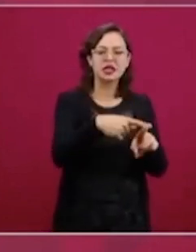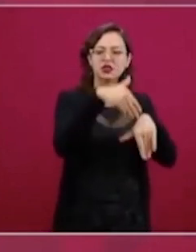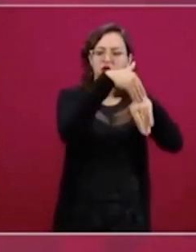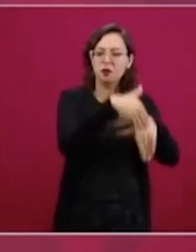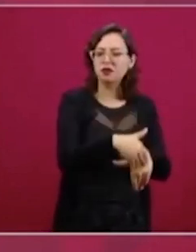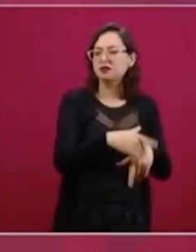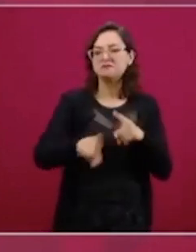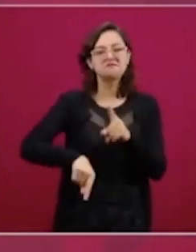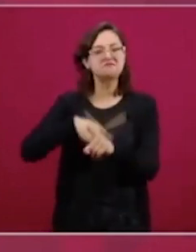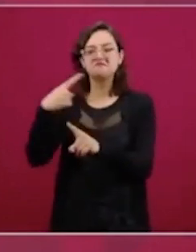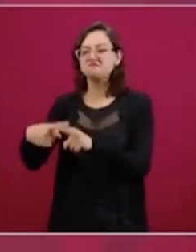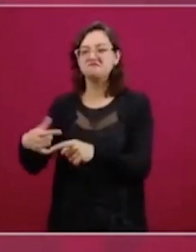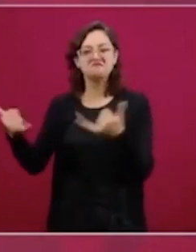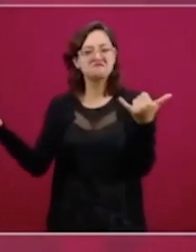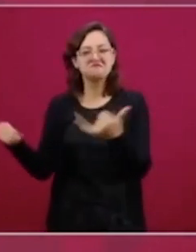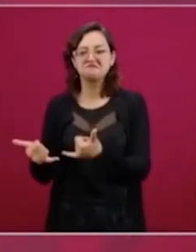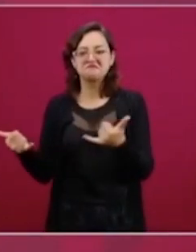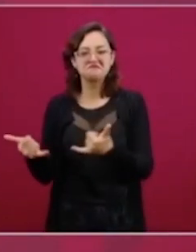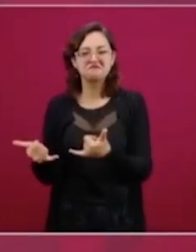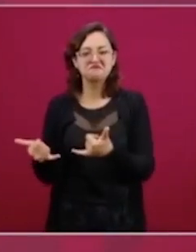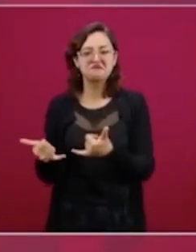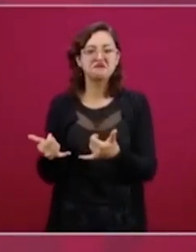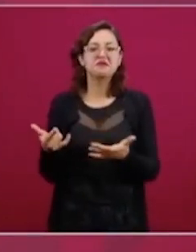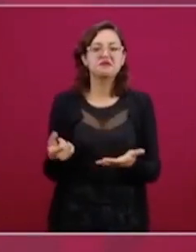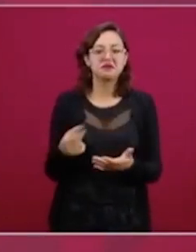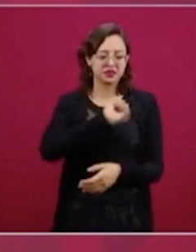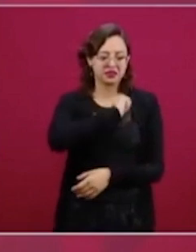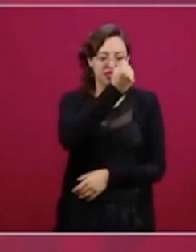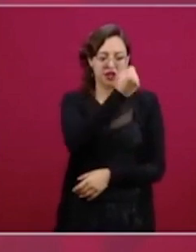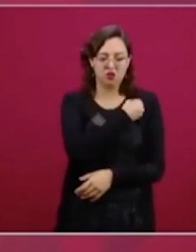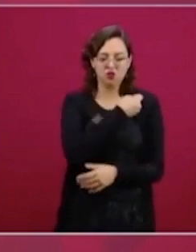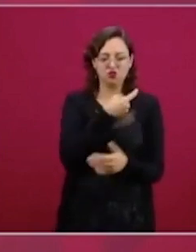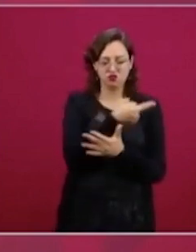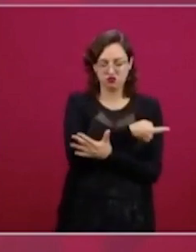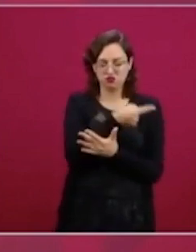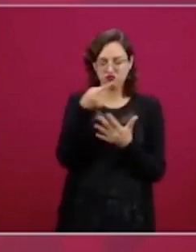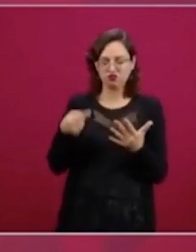de las medidas sanitarias?